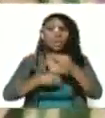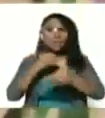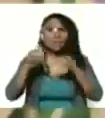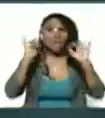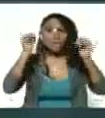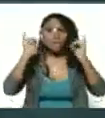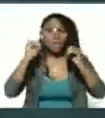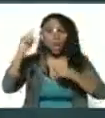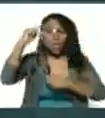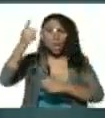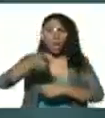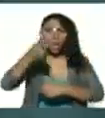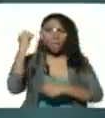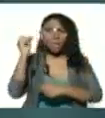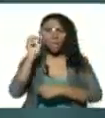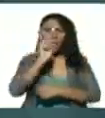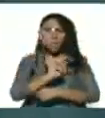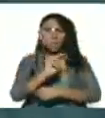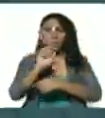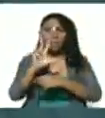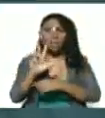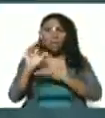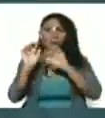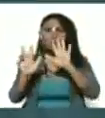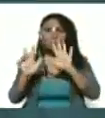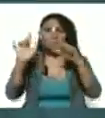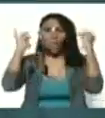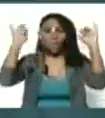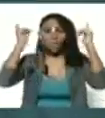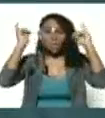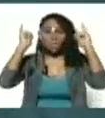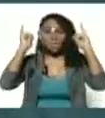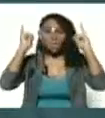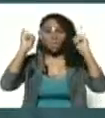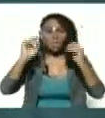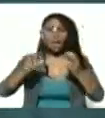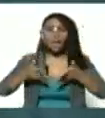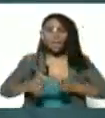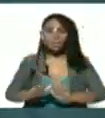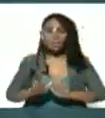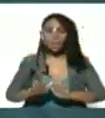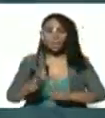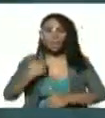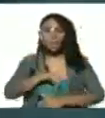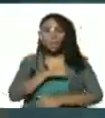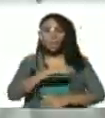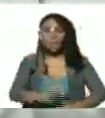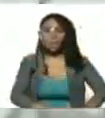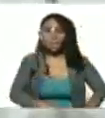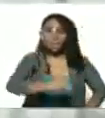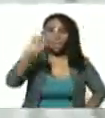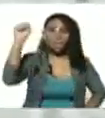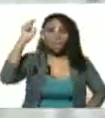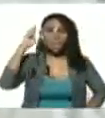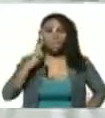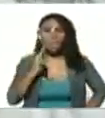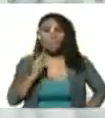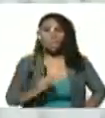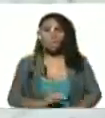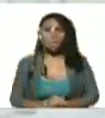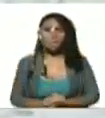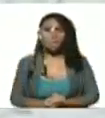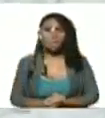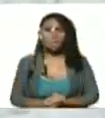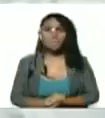el día de ayer el 238 aniversario del natalicio de nuestro libertador Simón Bolívar